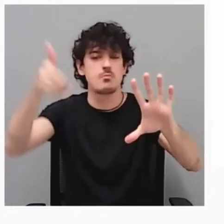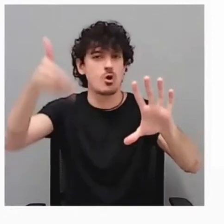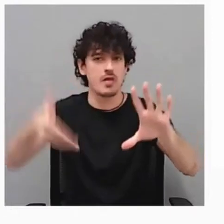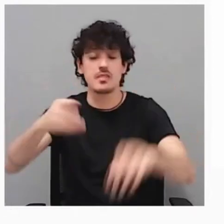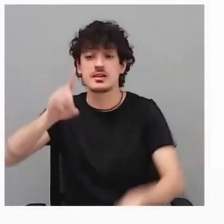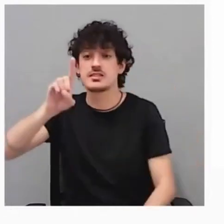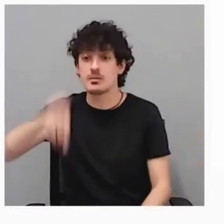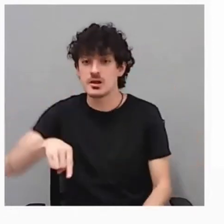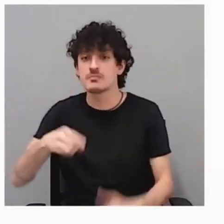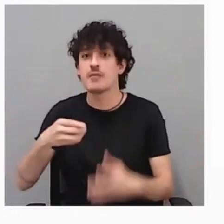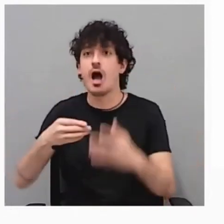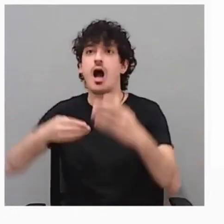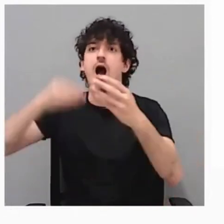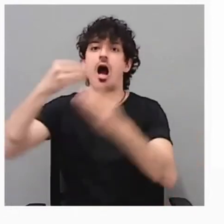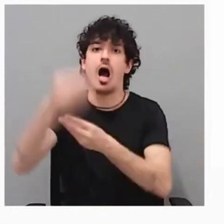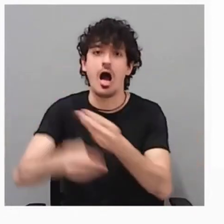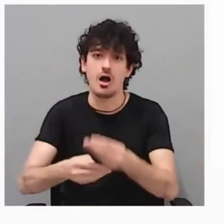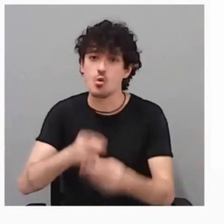el cómo lo hacemos.